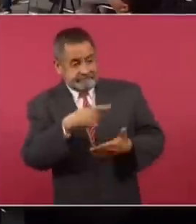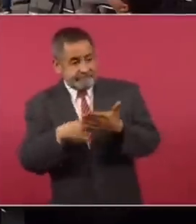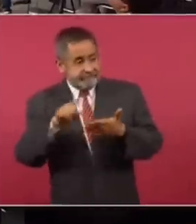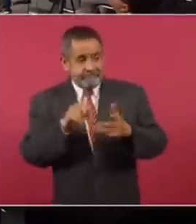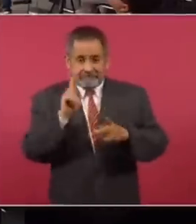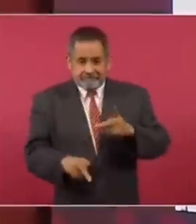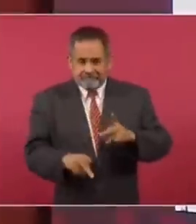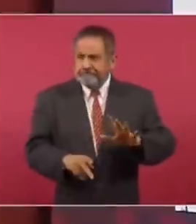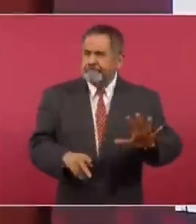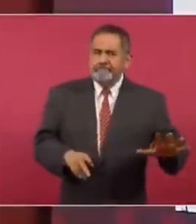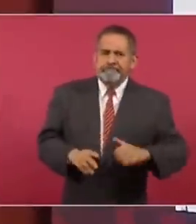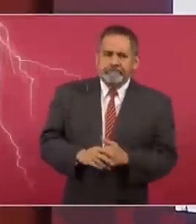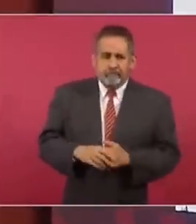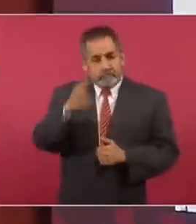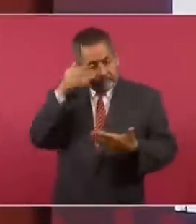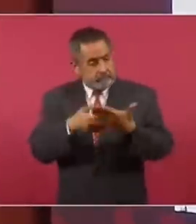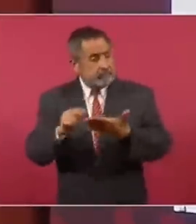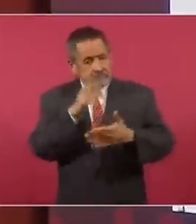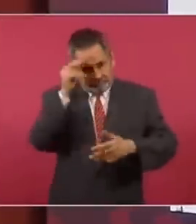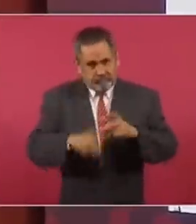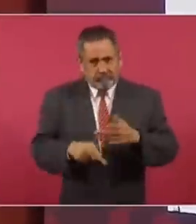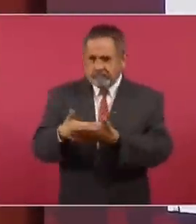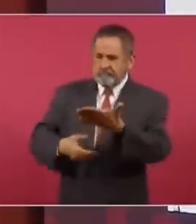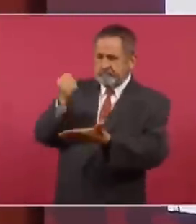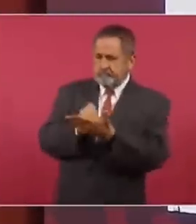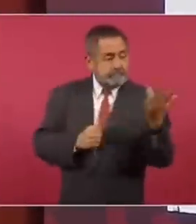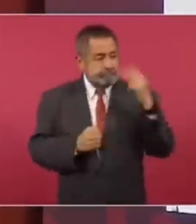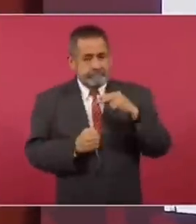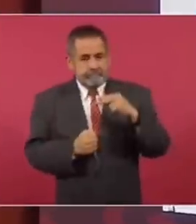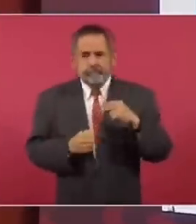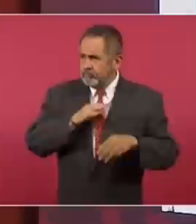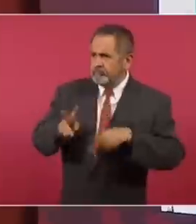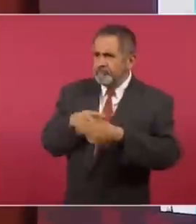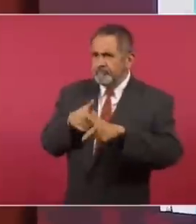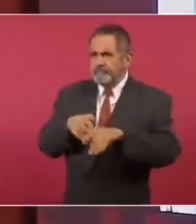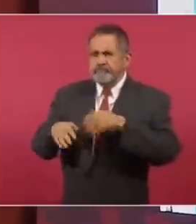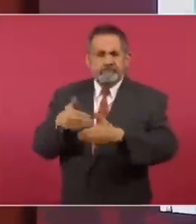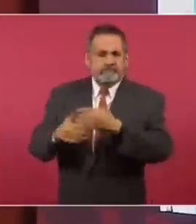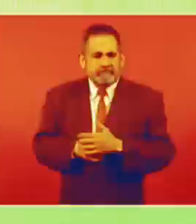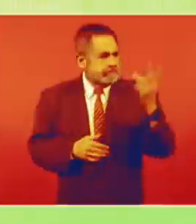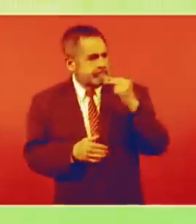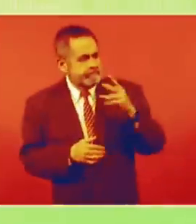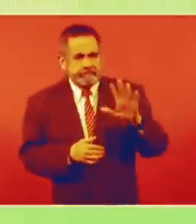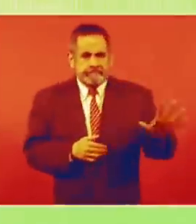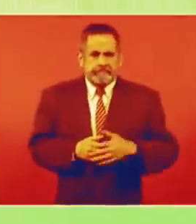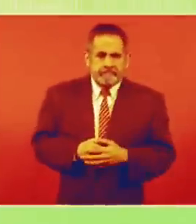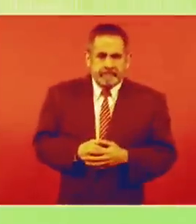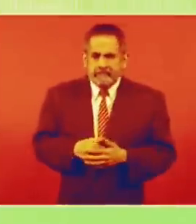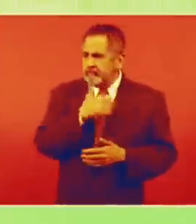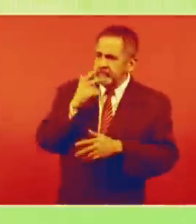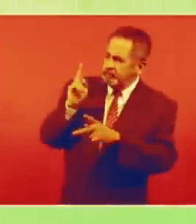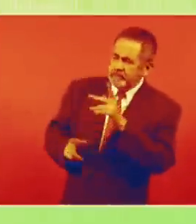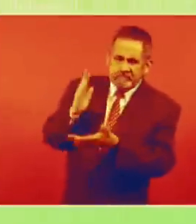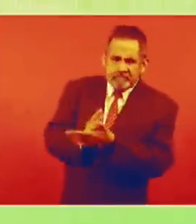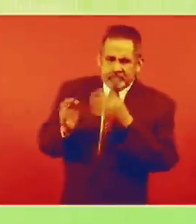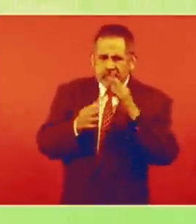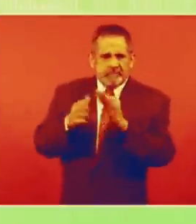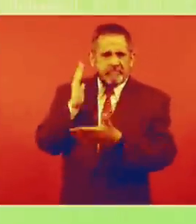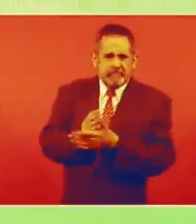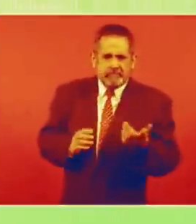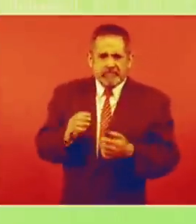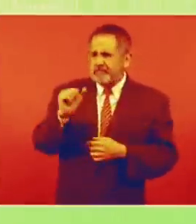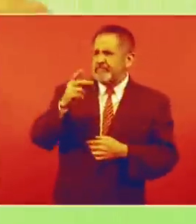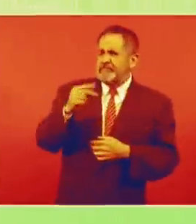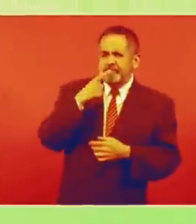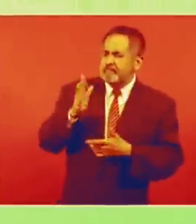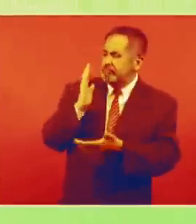un acuerdo, un decreto para que pudiésemos trabajar y ya querían empezar a promover, a interponer